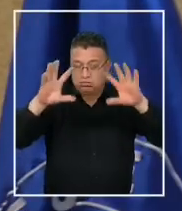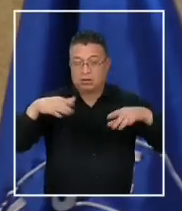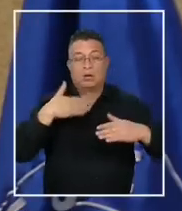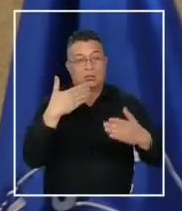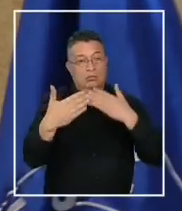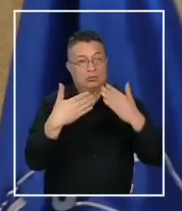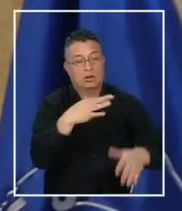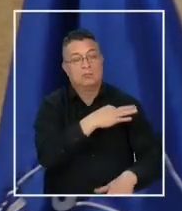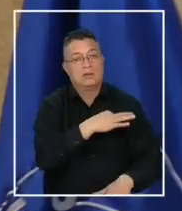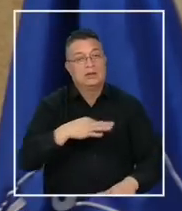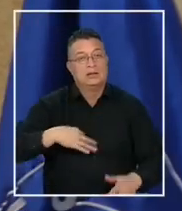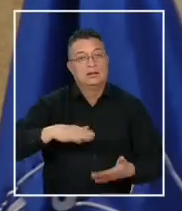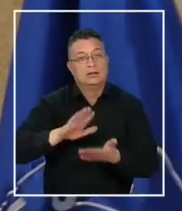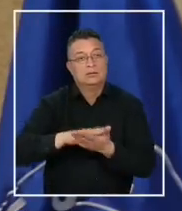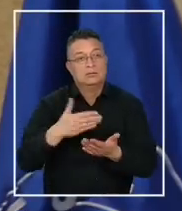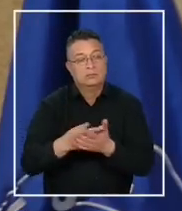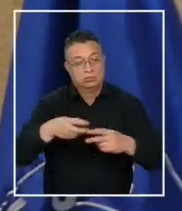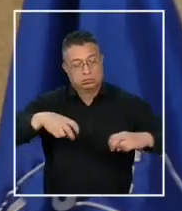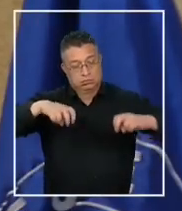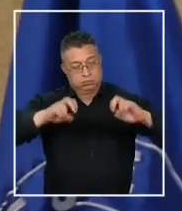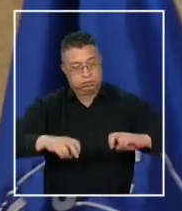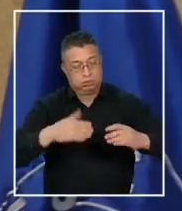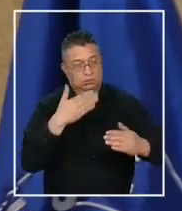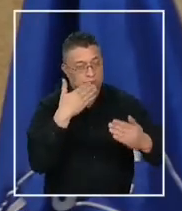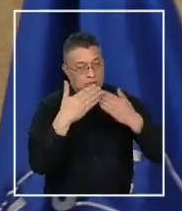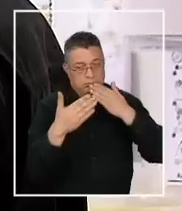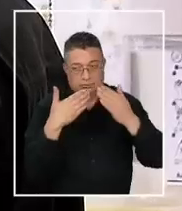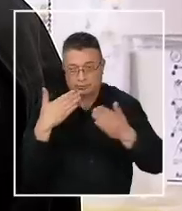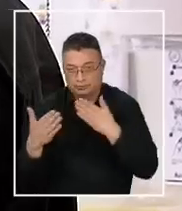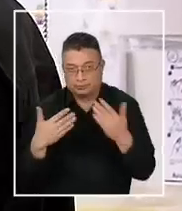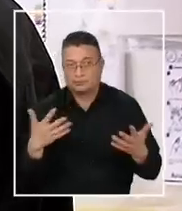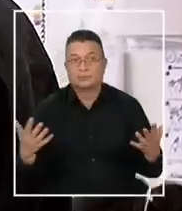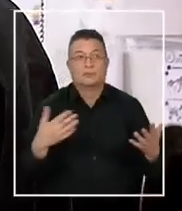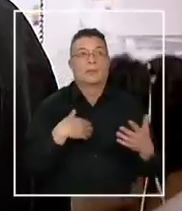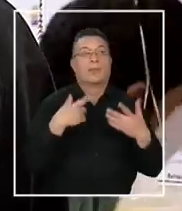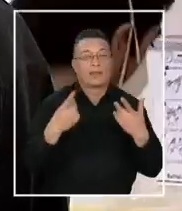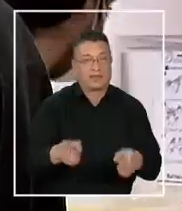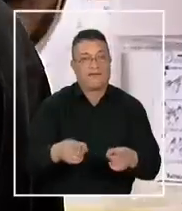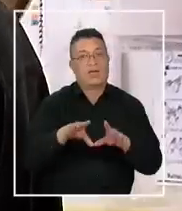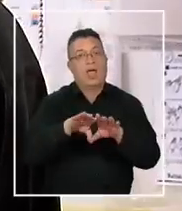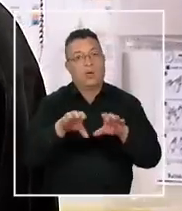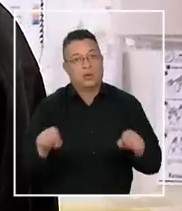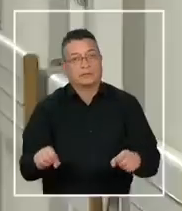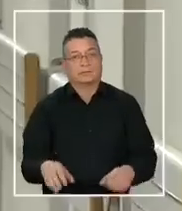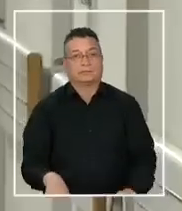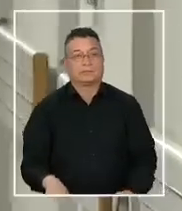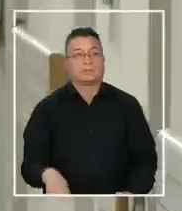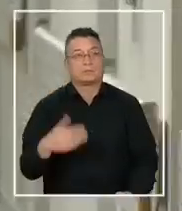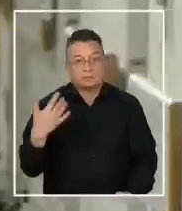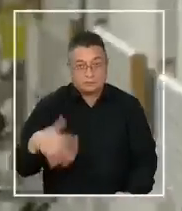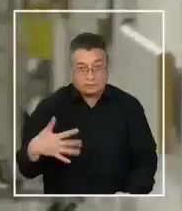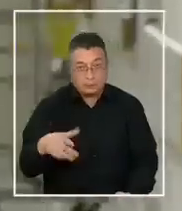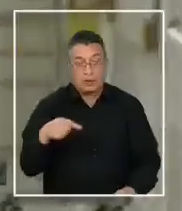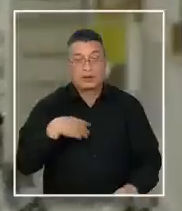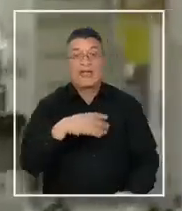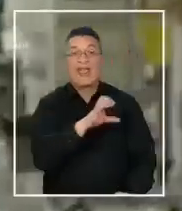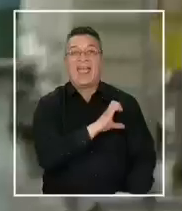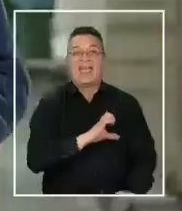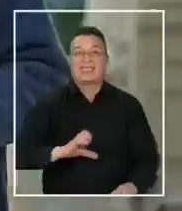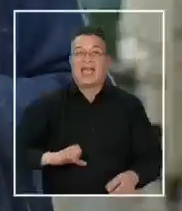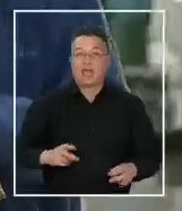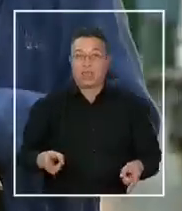con la Ministra de Salud, sentarse a conversar, llegar a un acuerdo. Acá lo importante es que estamos en un Estado de Derecho